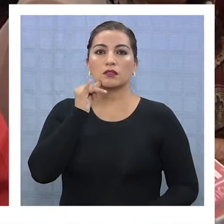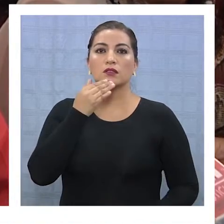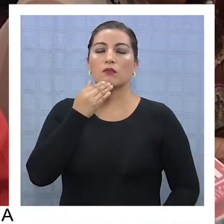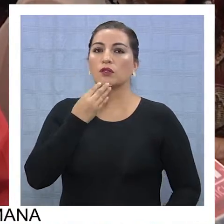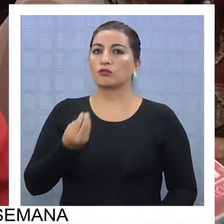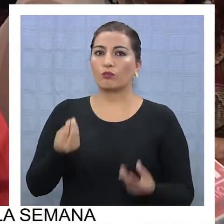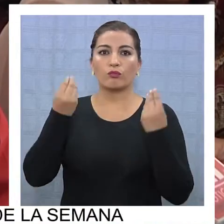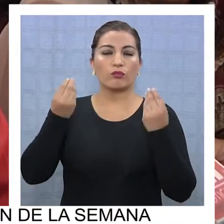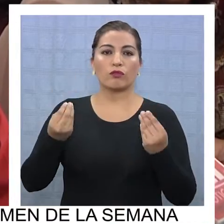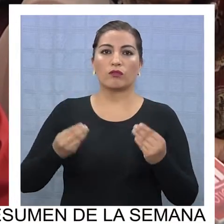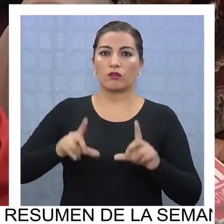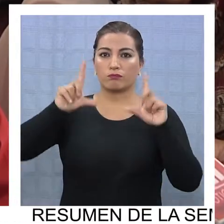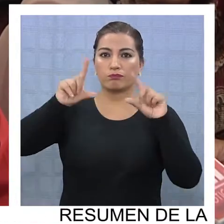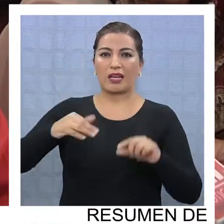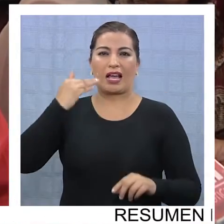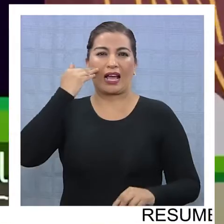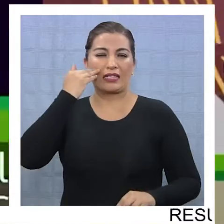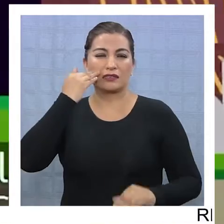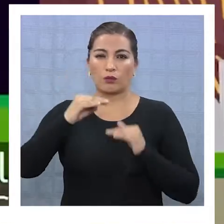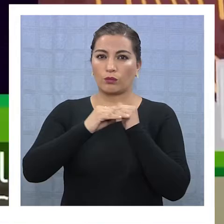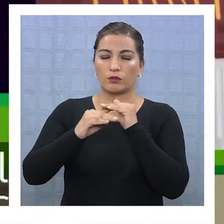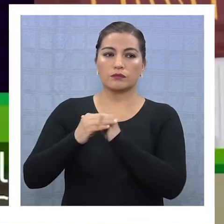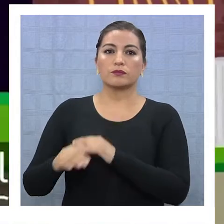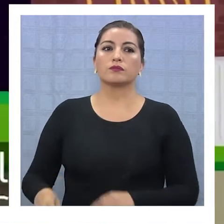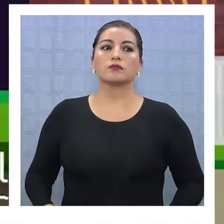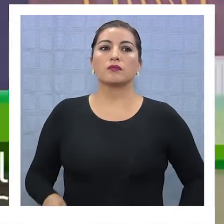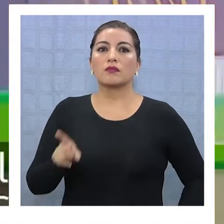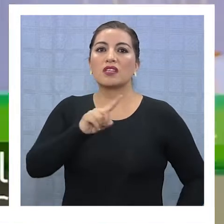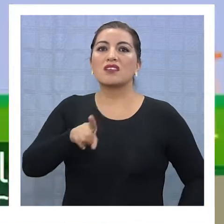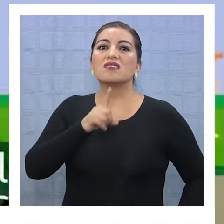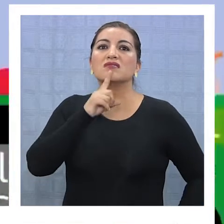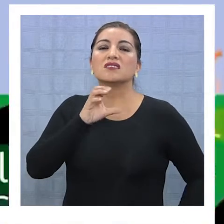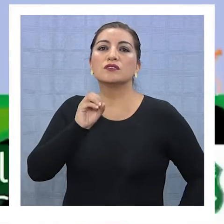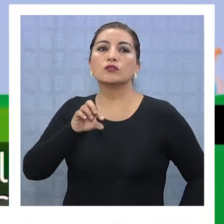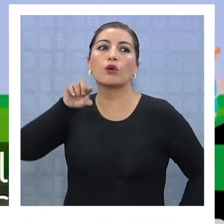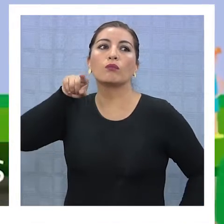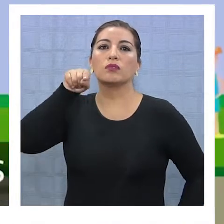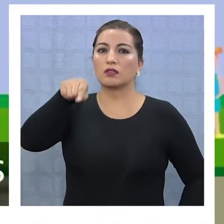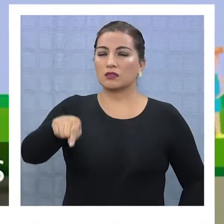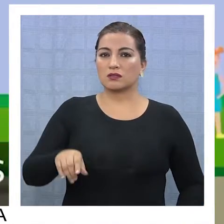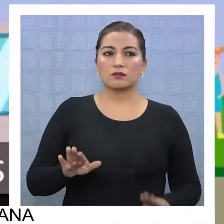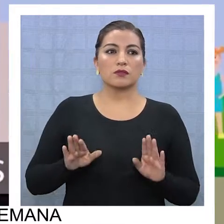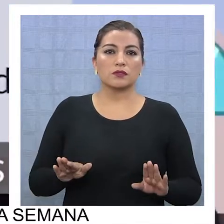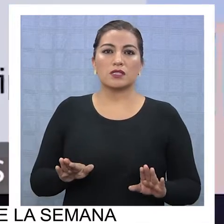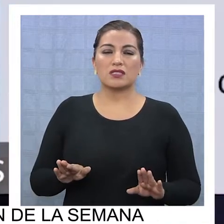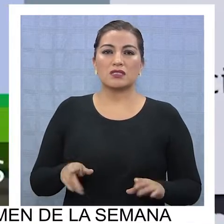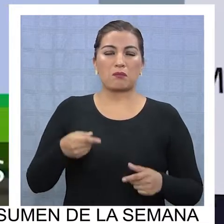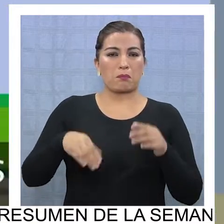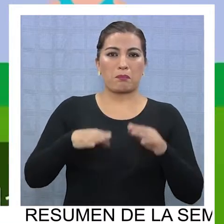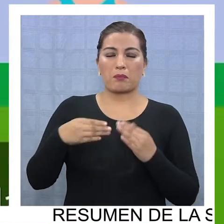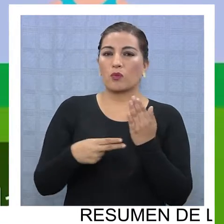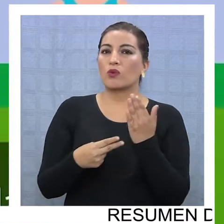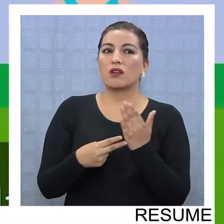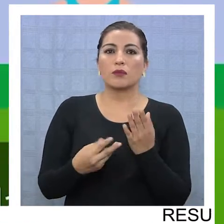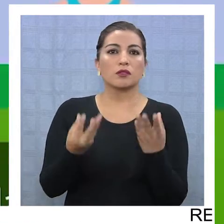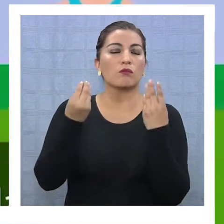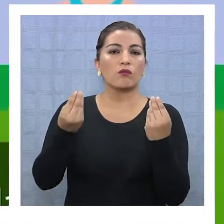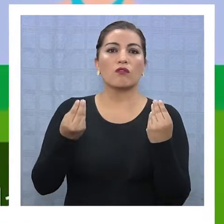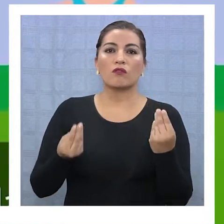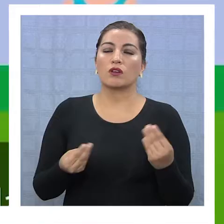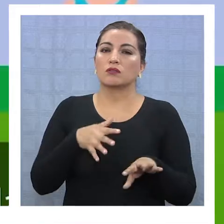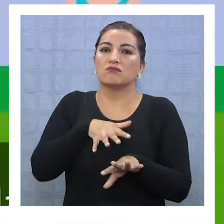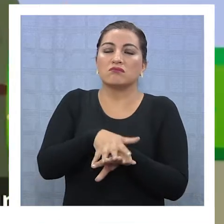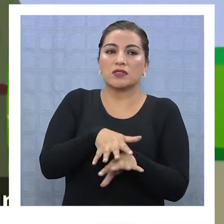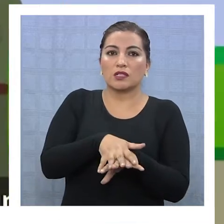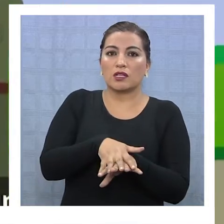un éxito de similares características. El STOP es una herramienta más consolidada que permite un trabajo integrado